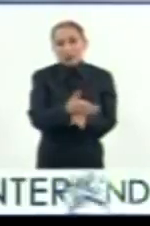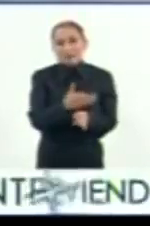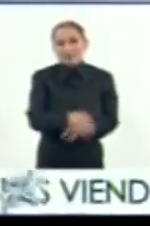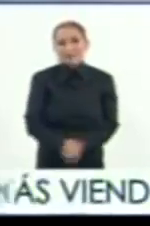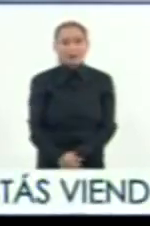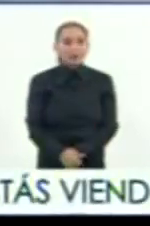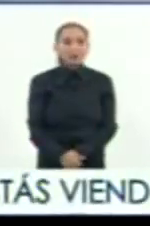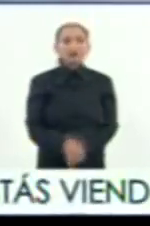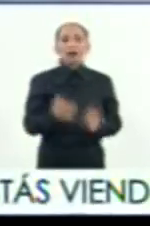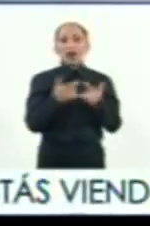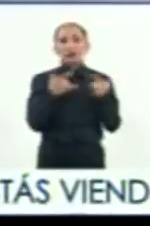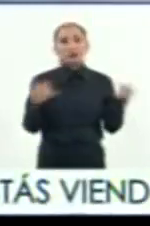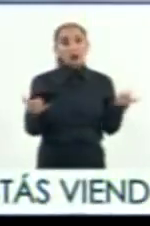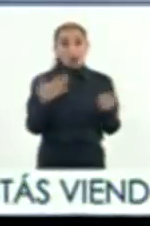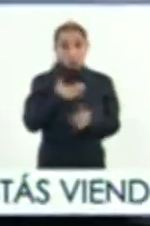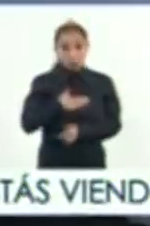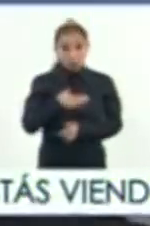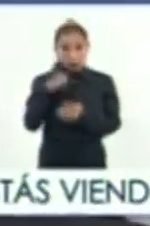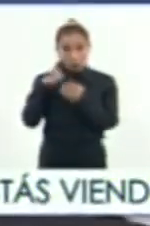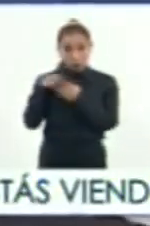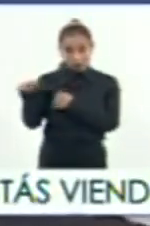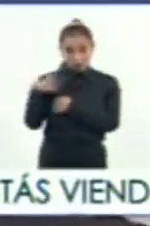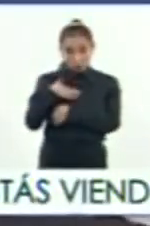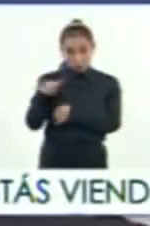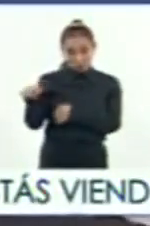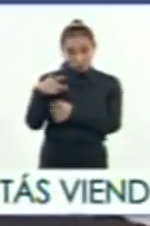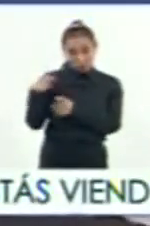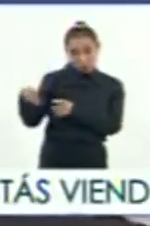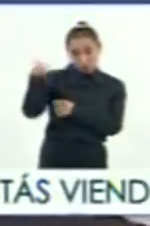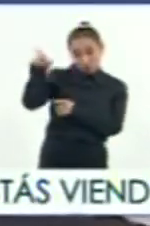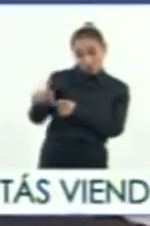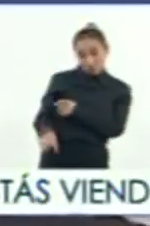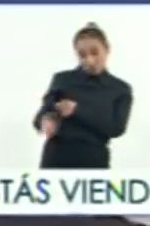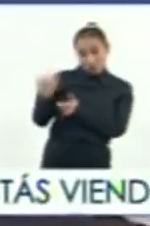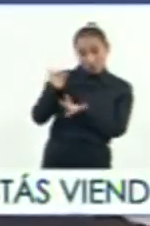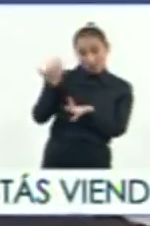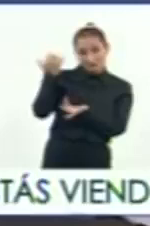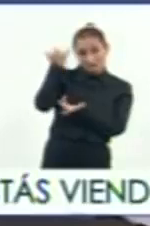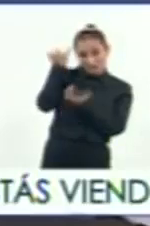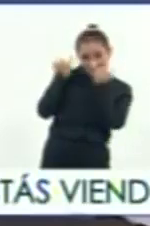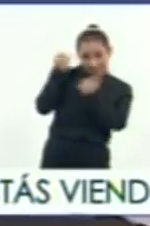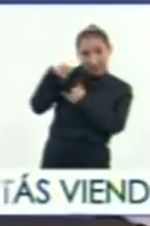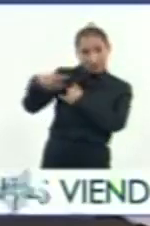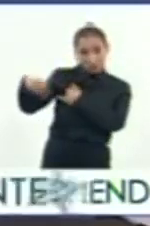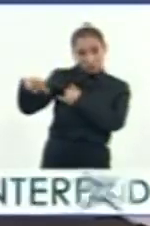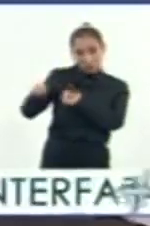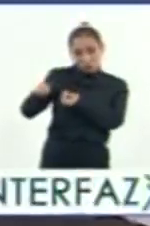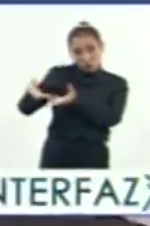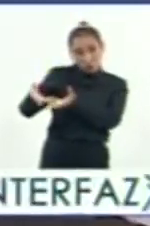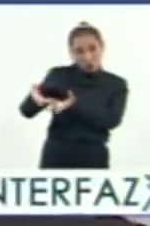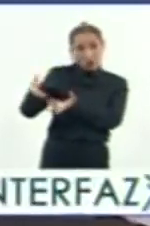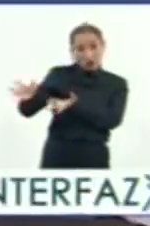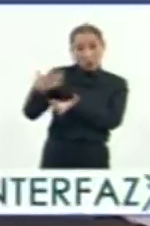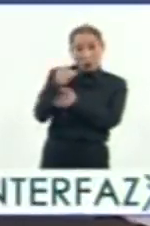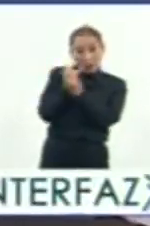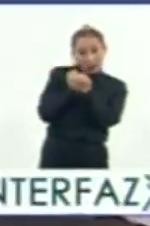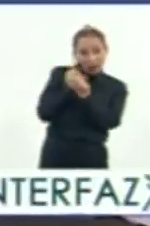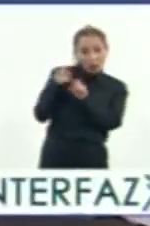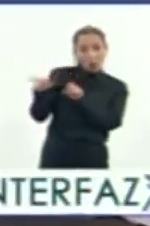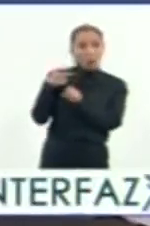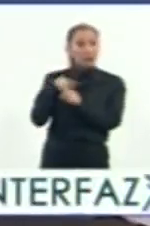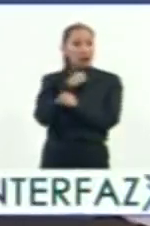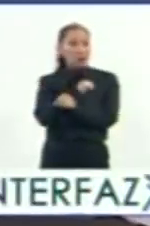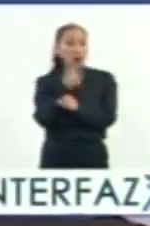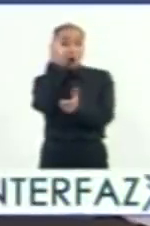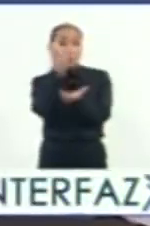de impacto. La historia ha sido justa con Hernán Cortés en cuanto a cómo se le ha visto, cómo se le ha estudiado, cómo se le ha puesto, precisamente